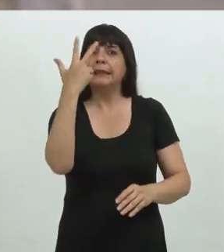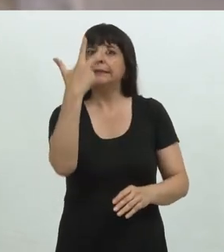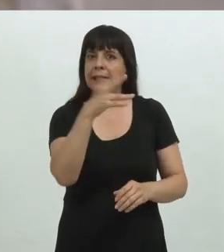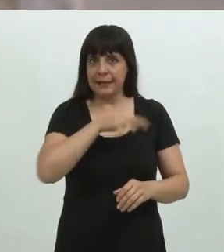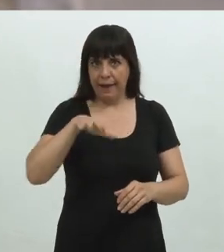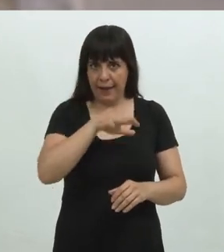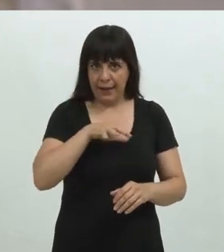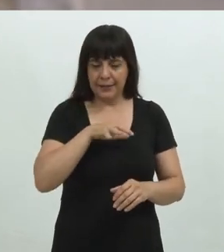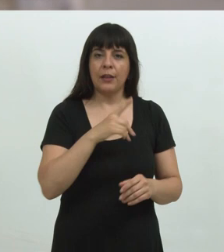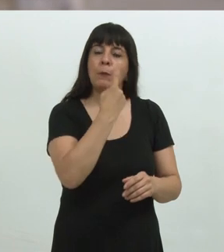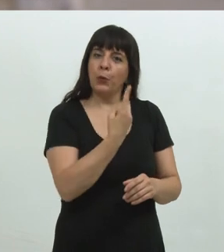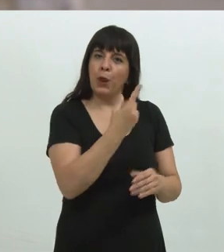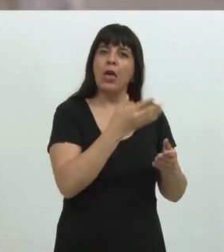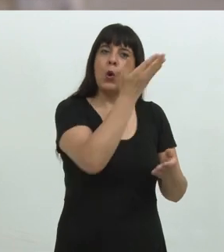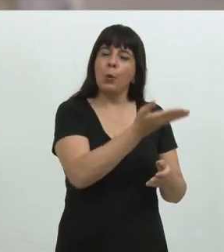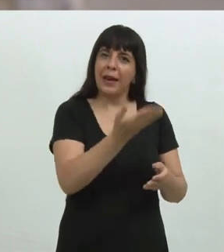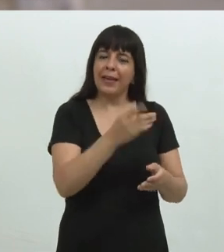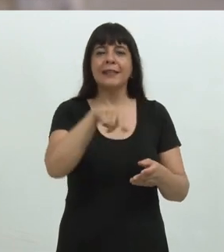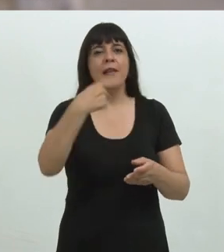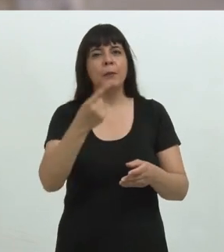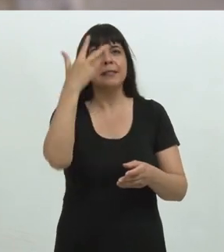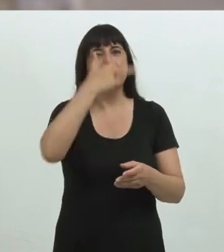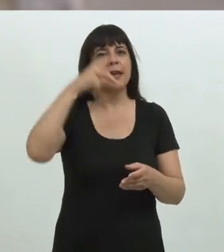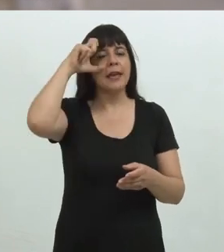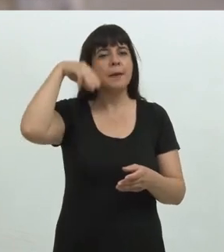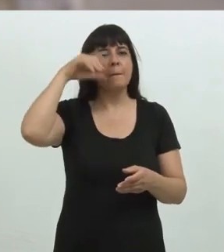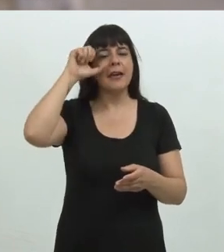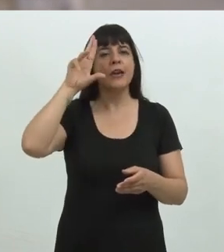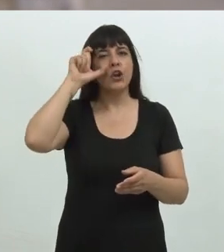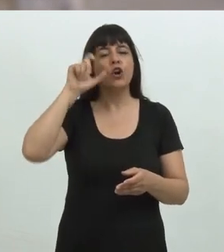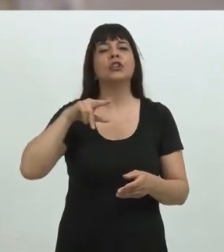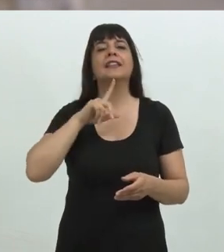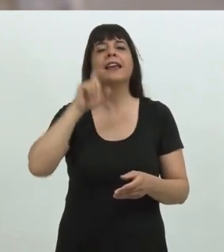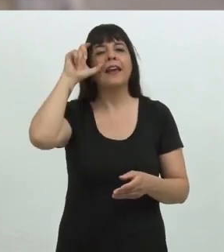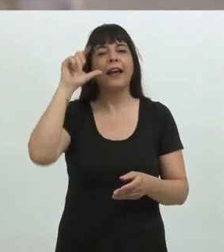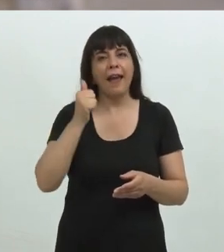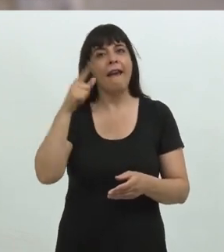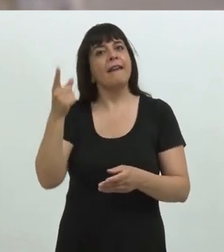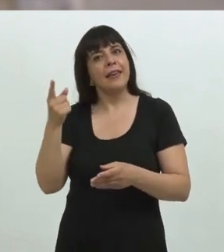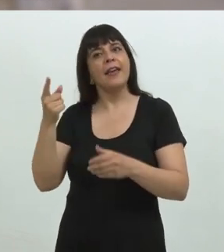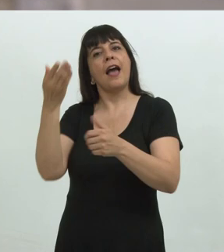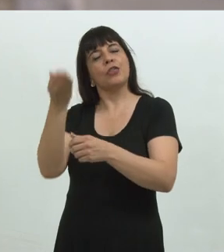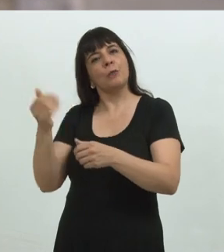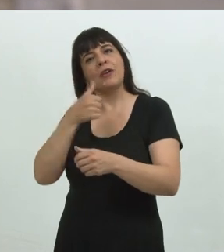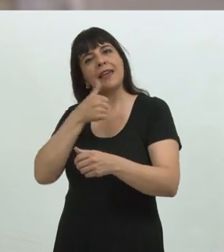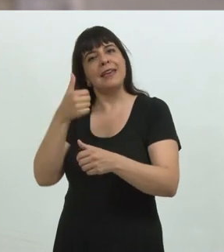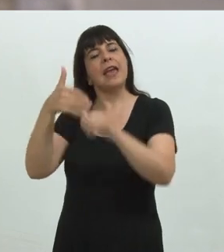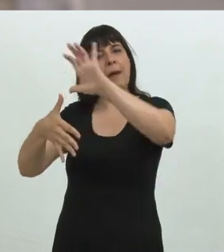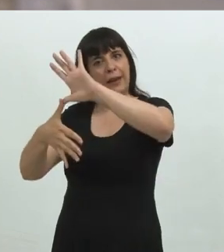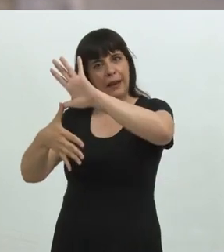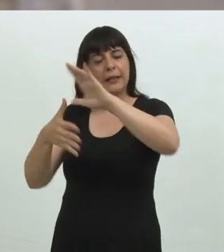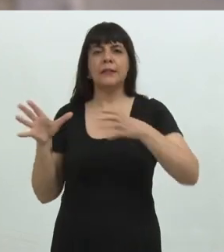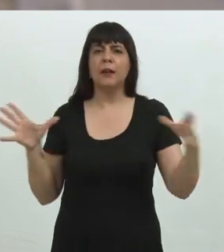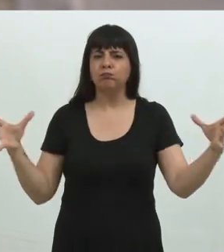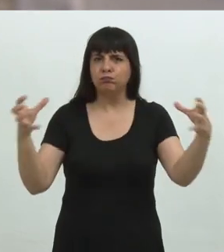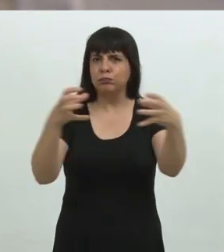con tres áreas, Humanidades, Hemeroteca y Antropología y Americanistas, que engloban contenidos de todas las carreras de ambas facultades.